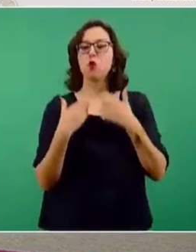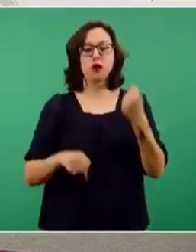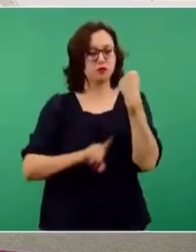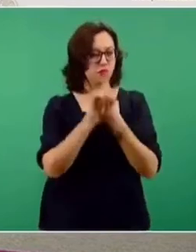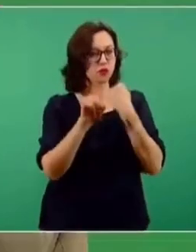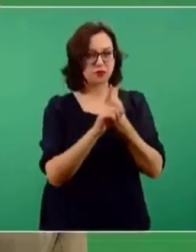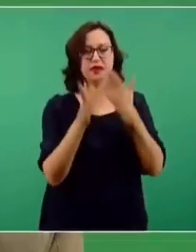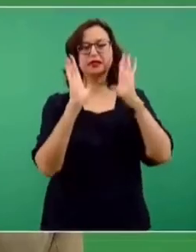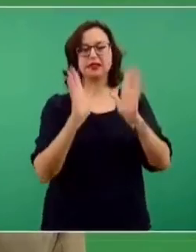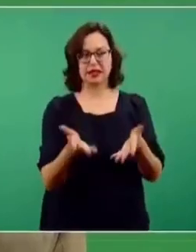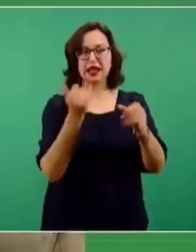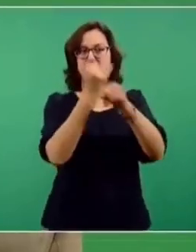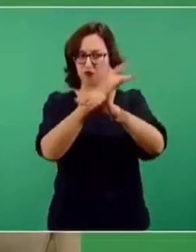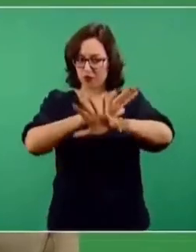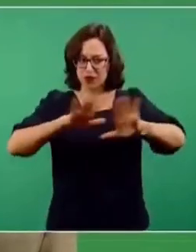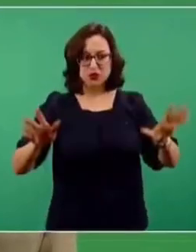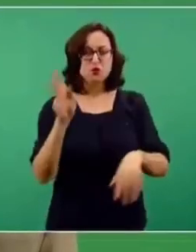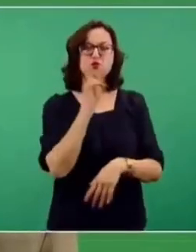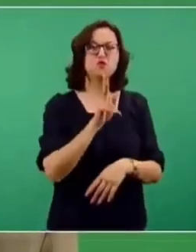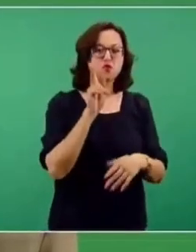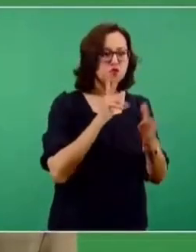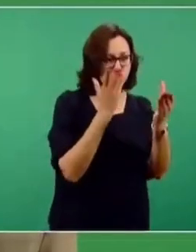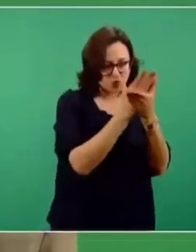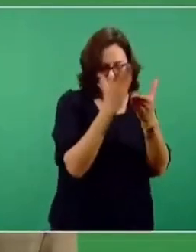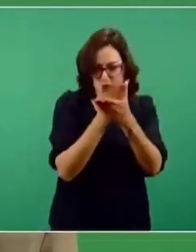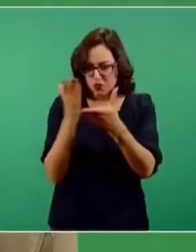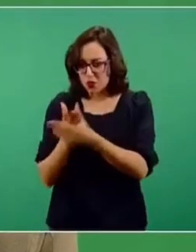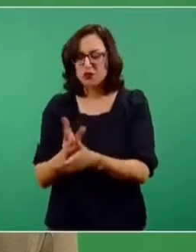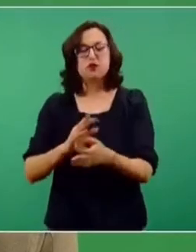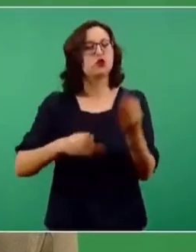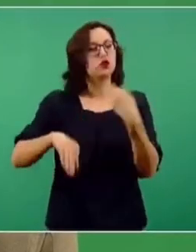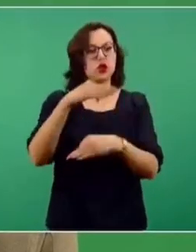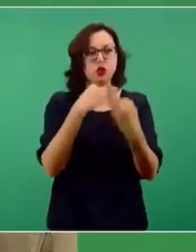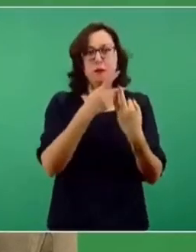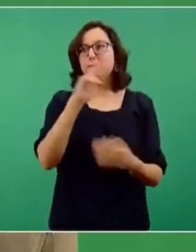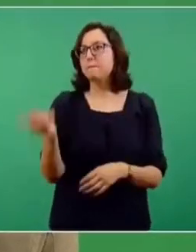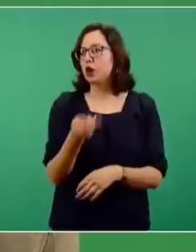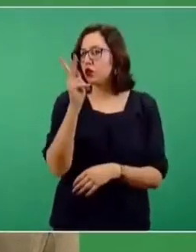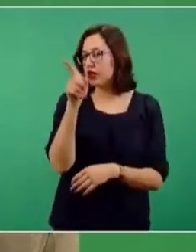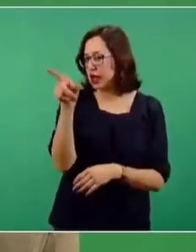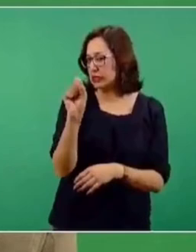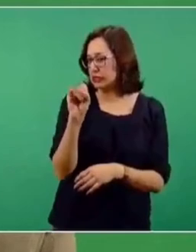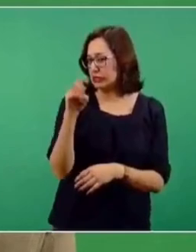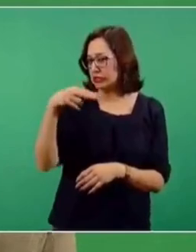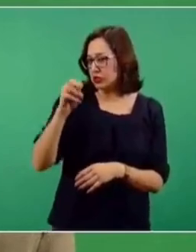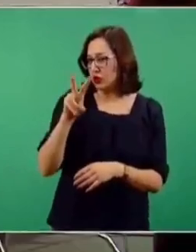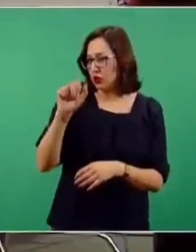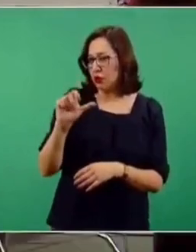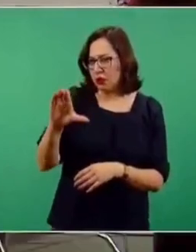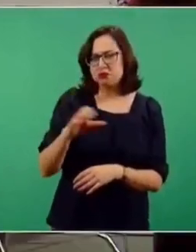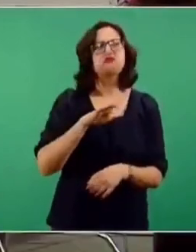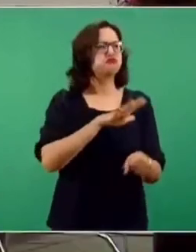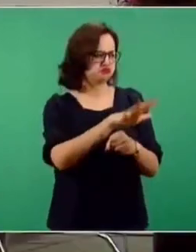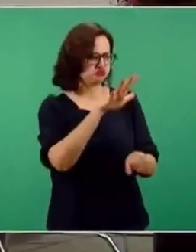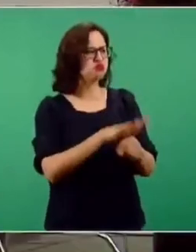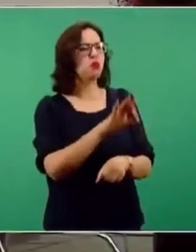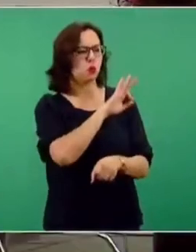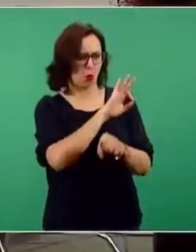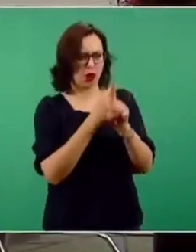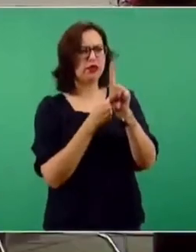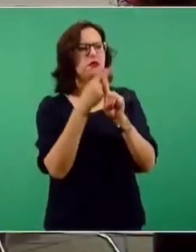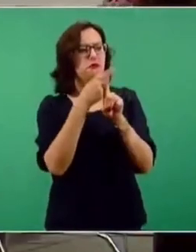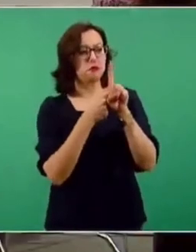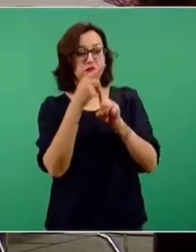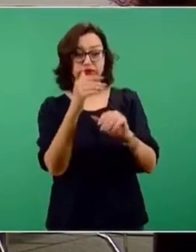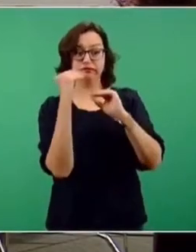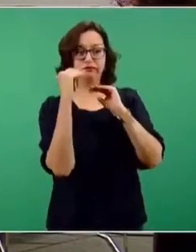información y además la evidencia de Sinovac que nos dice que pueden aguantar hasta este tipo de temperaturas